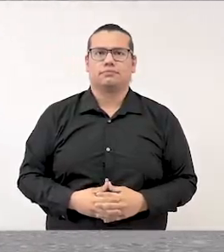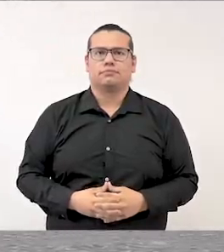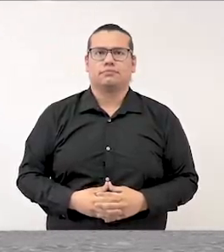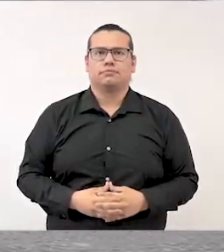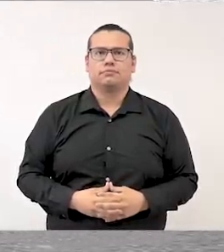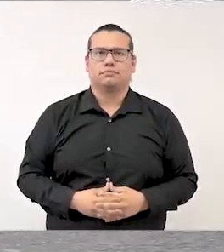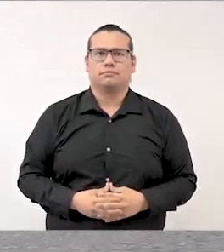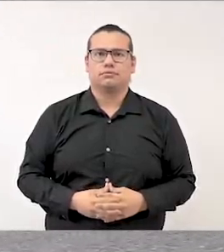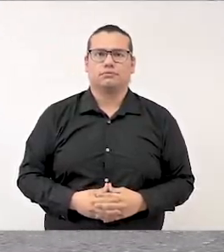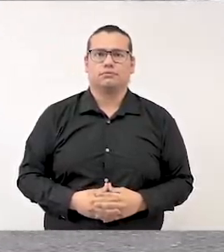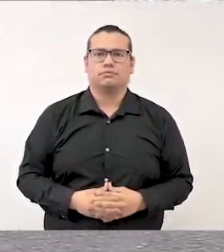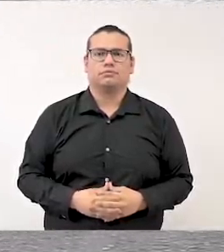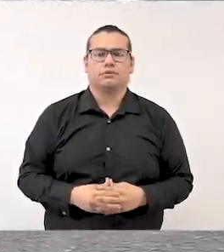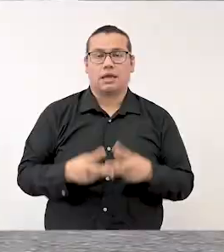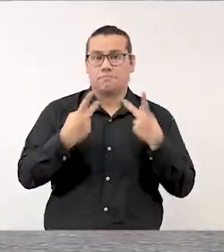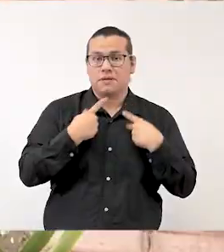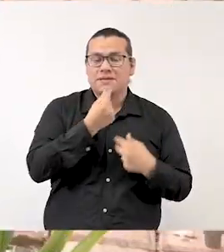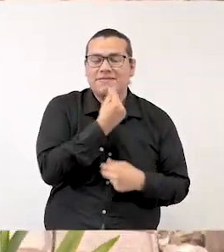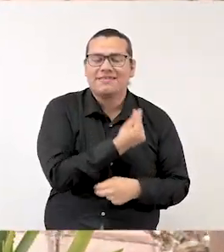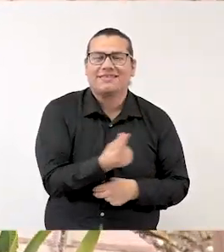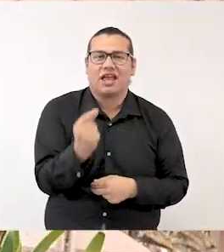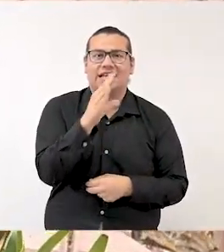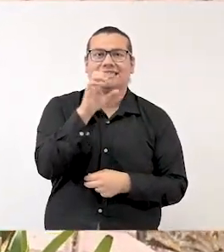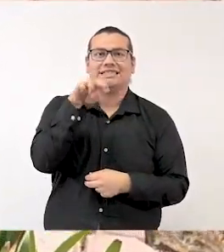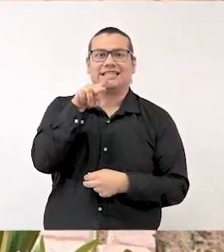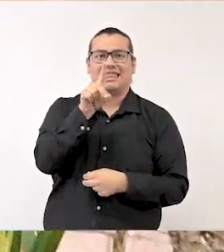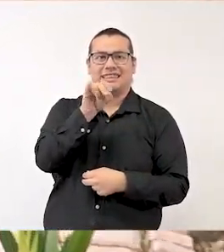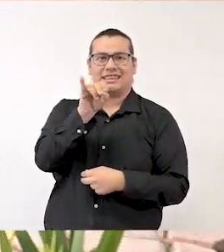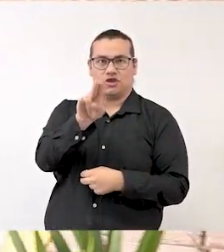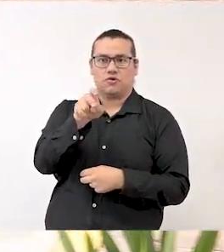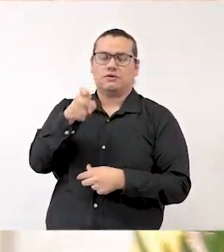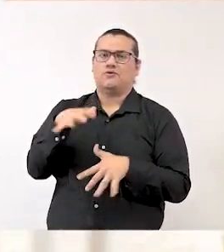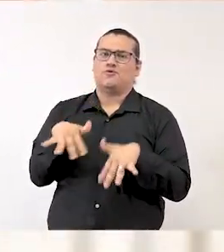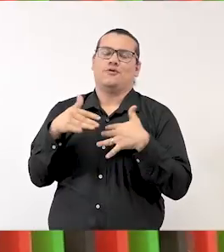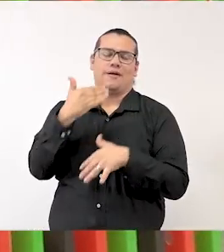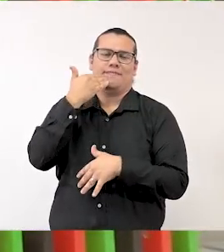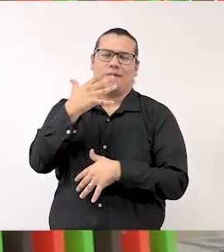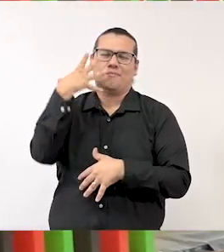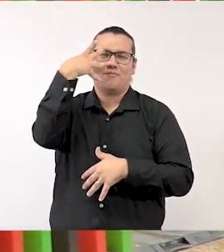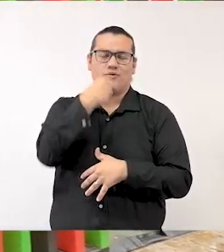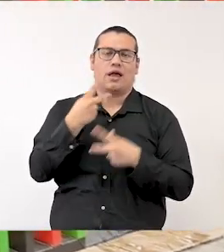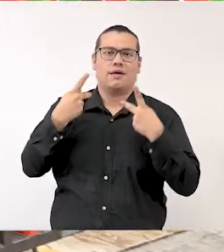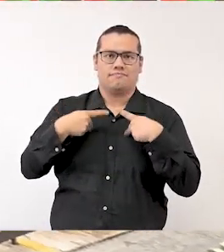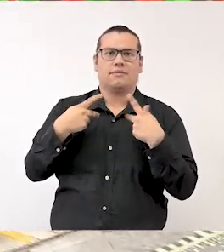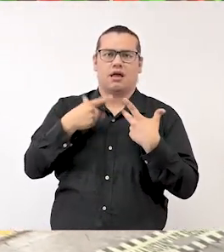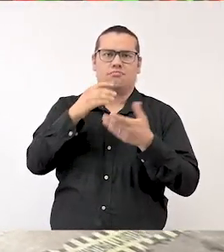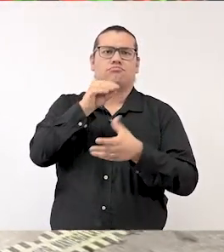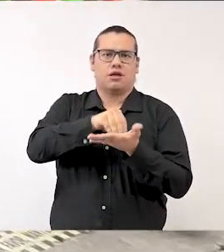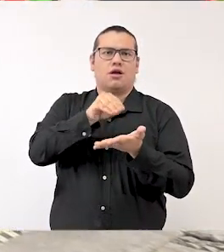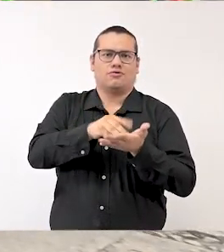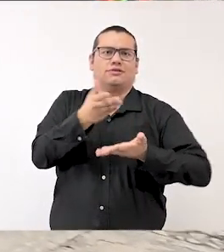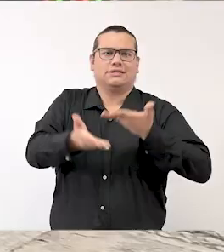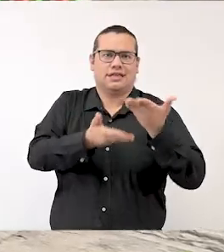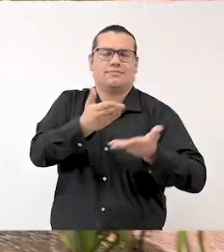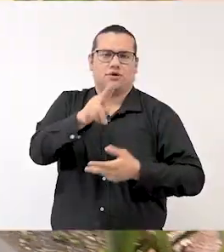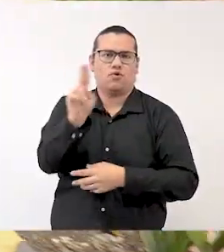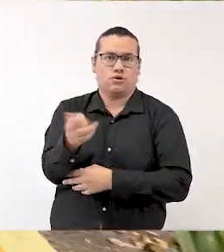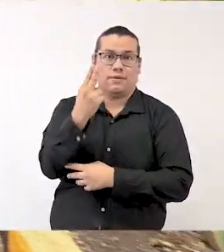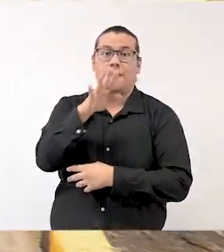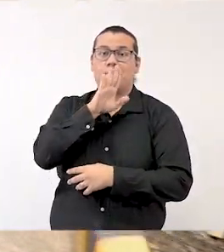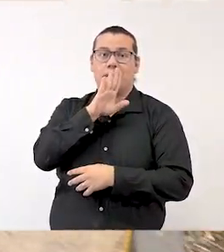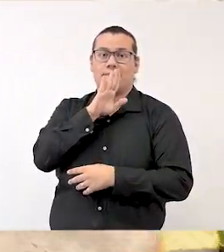Los chiquitines del CENDIU siguen siendo el alma de la UNI. Qué lindo que la universidad mantenga el servicio. Las madres universitarias lo necesitan.